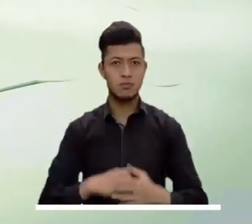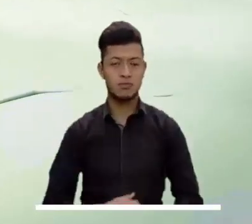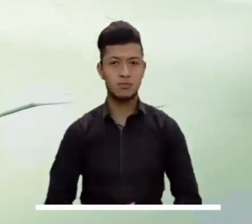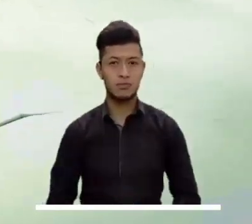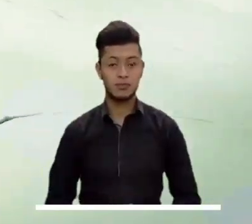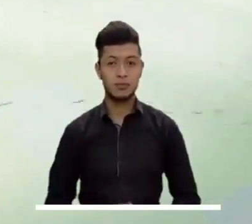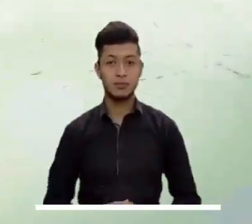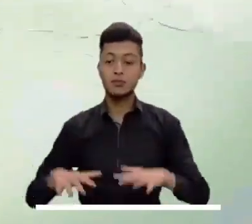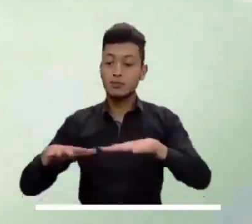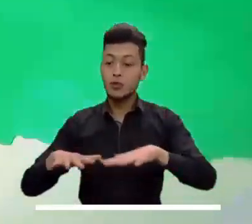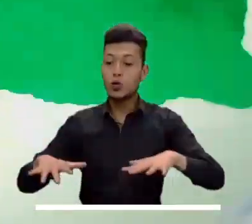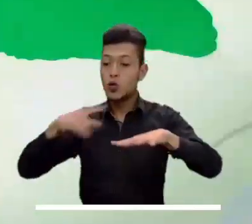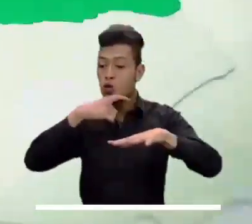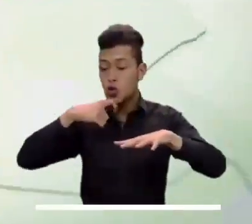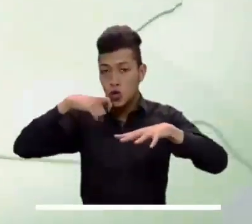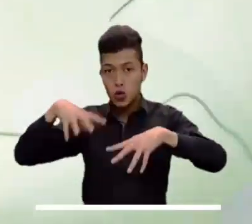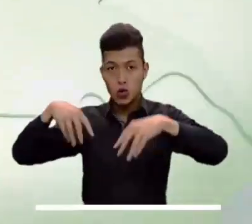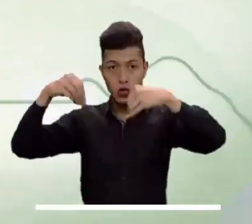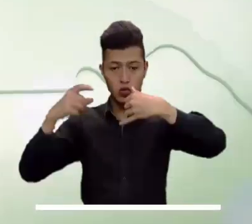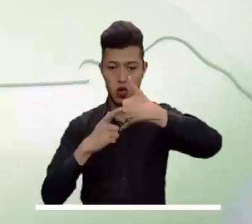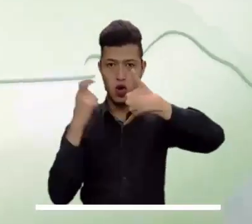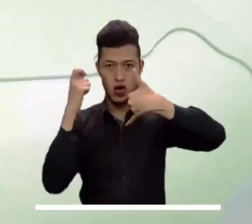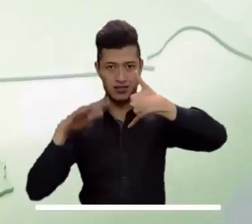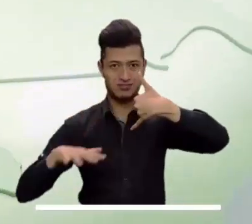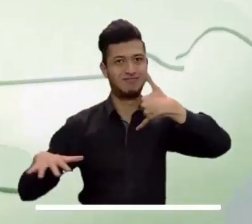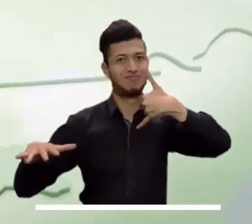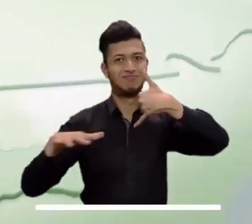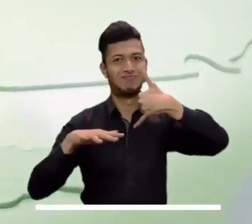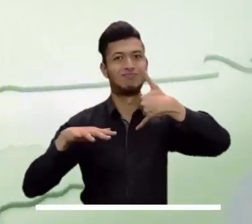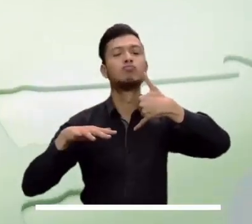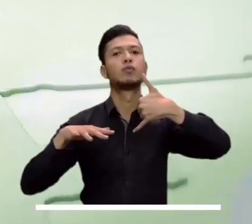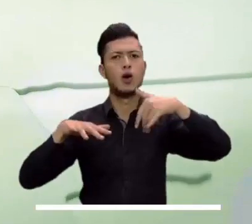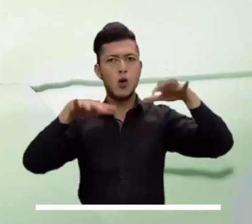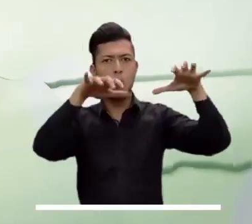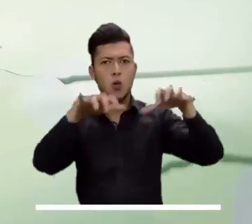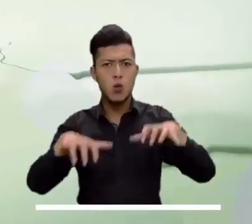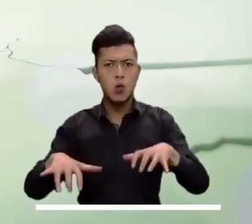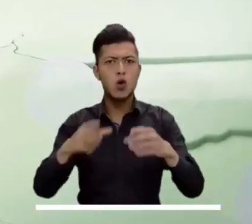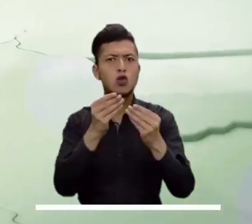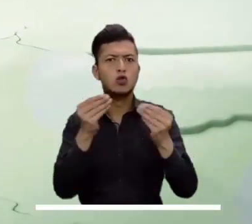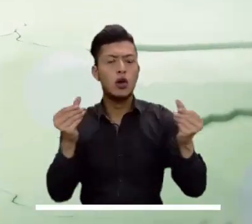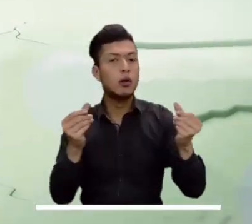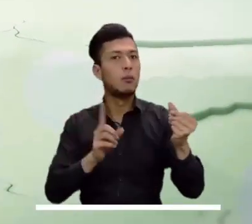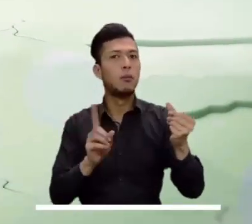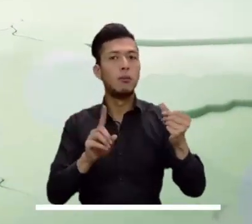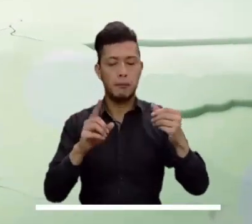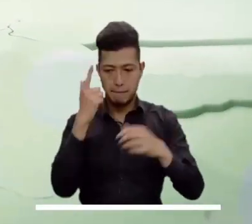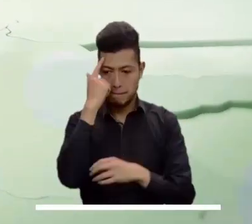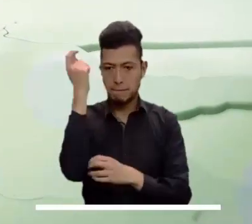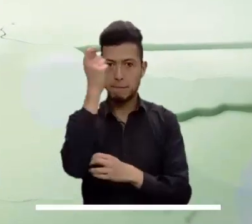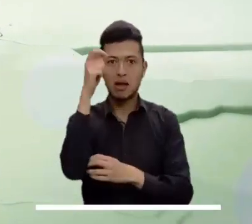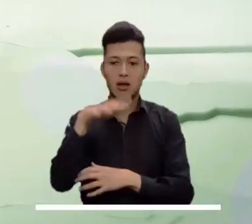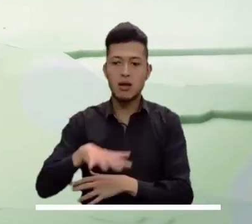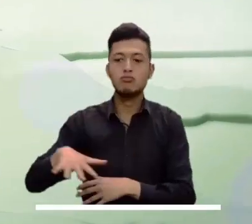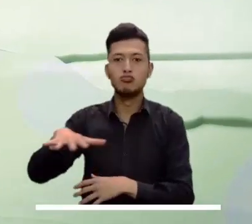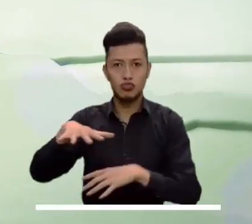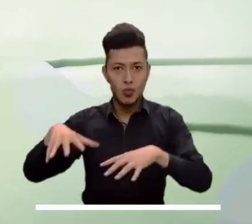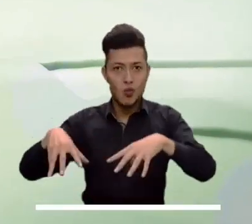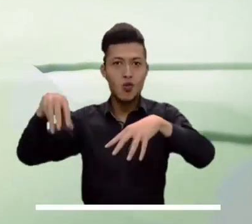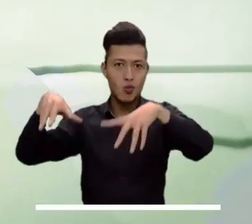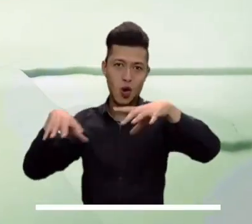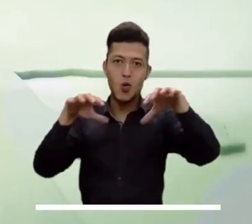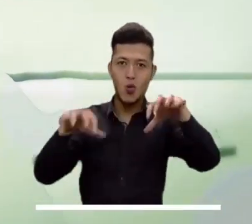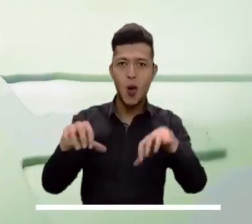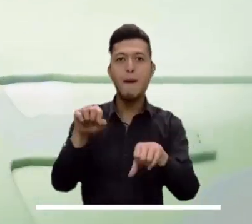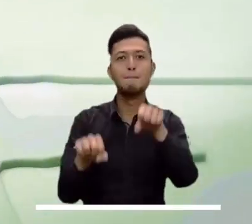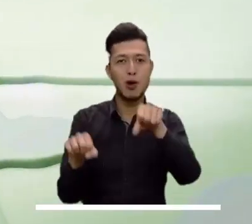resto de la zona promete cielo nublado. Aunque el tiempo seco se tomará la orinofía durante la jornada, no se descartan lluvias ligeras en el